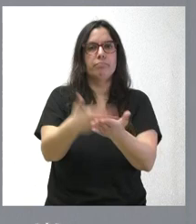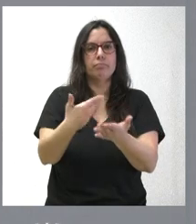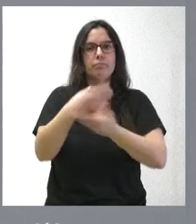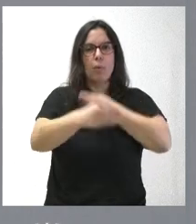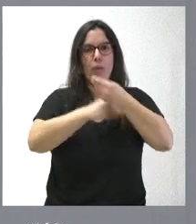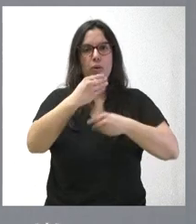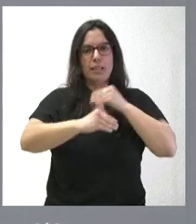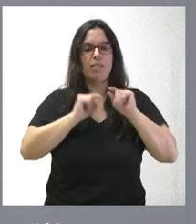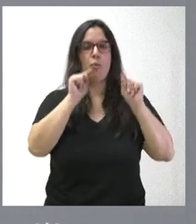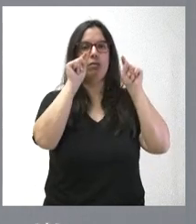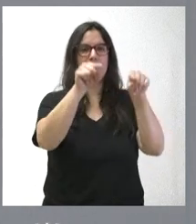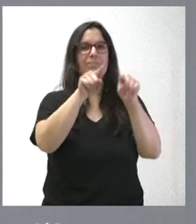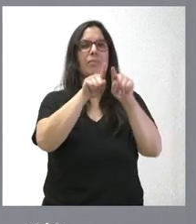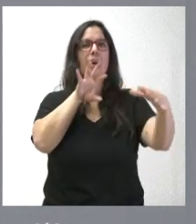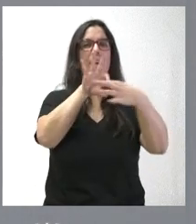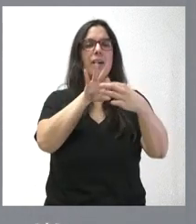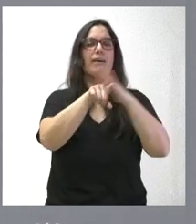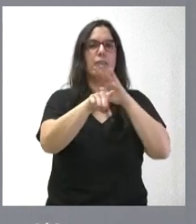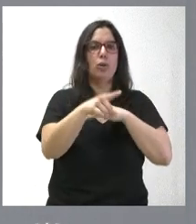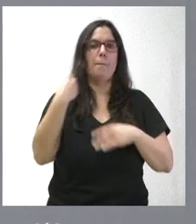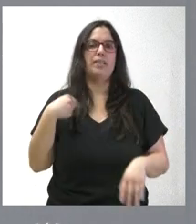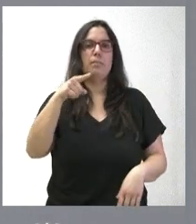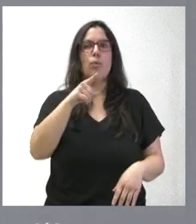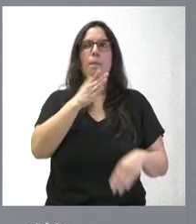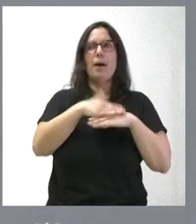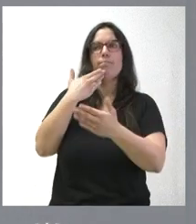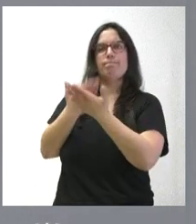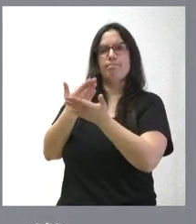que tienen que ver con la gestión de las mismas ante la Unión Europea.